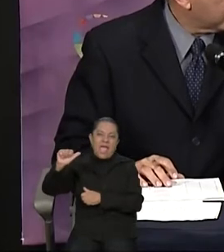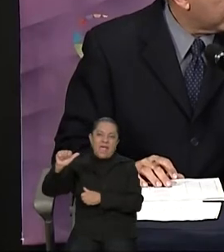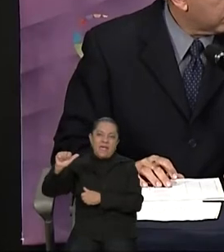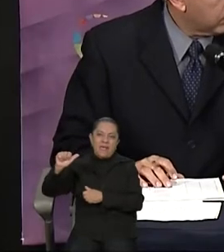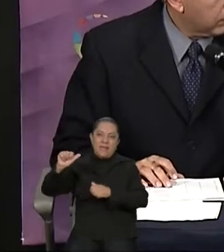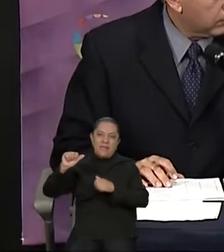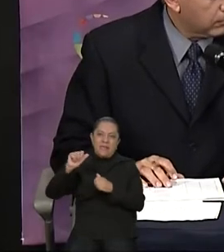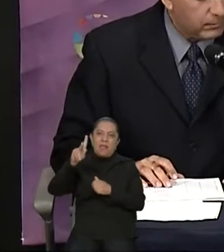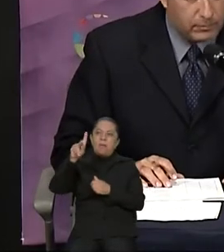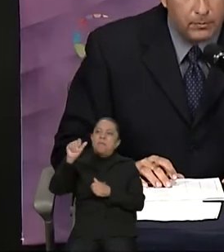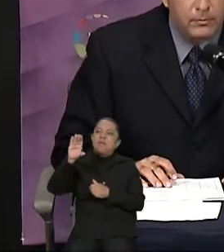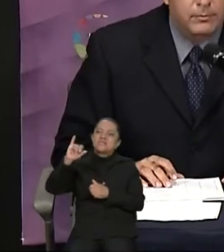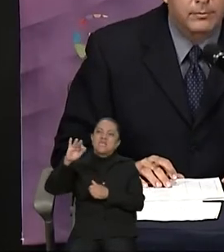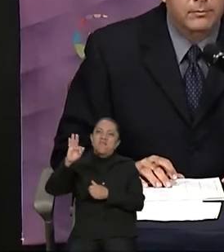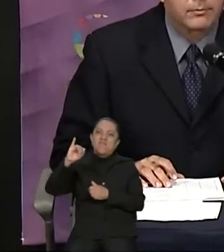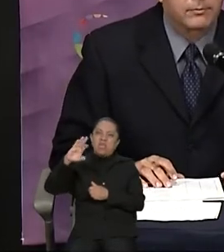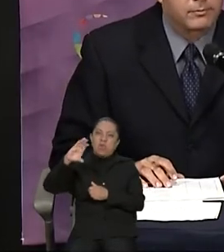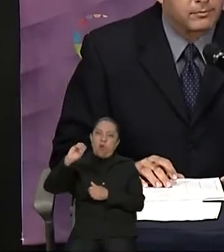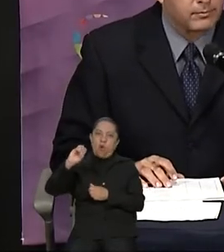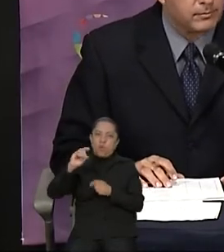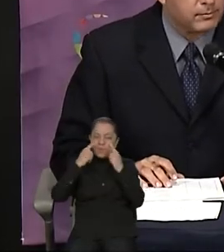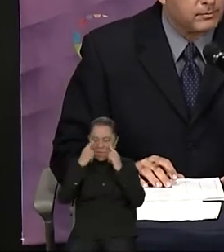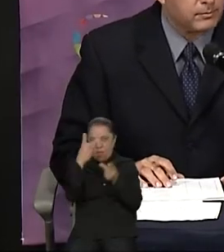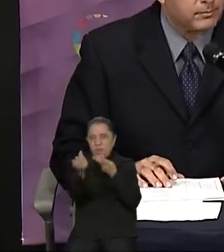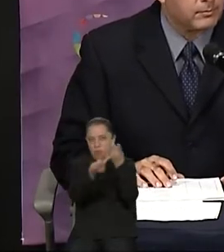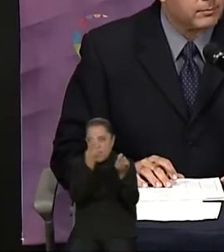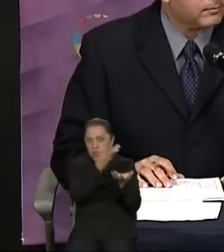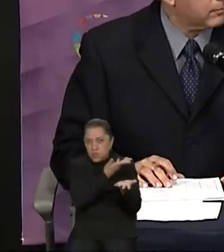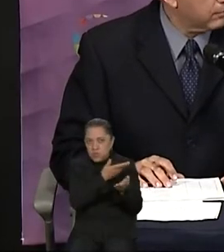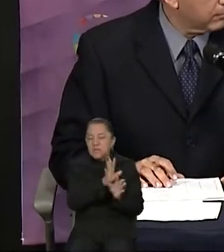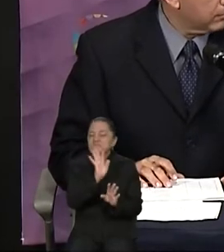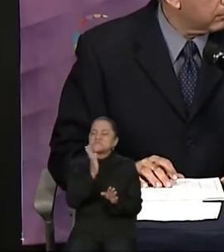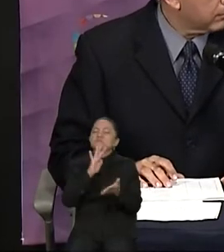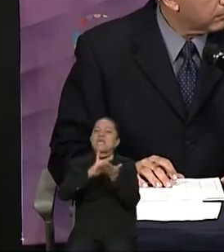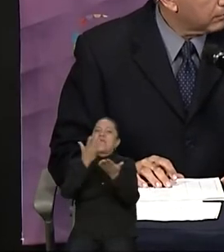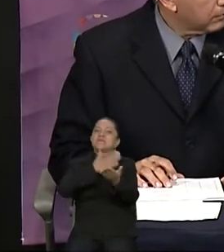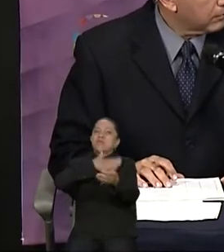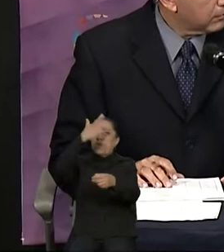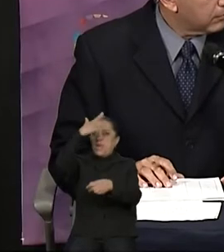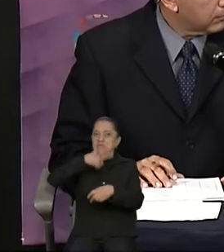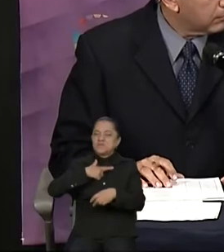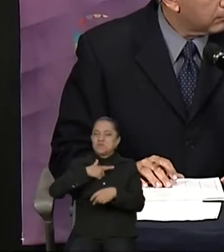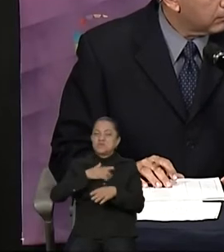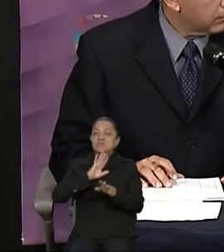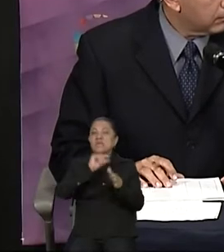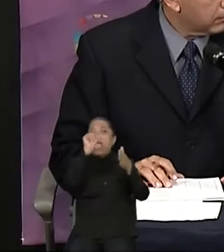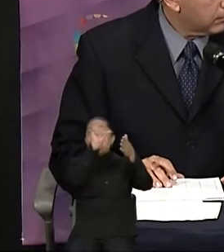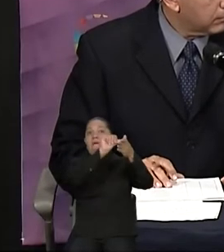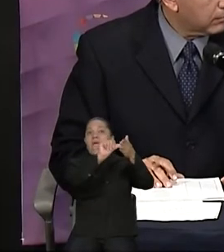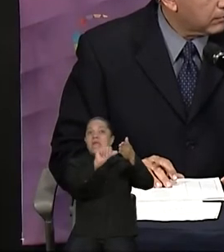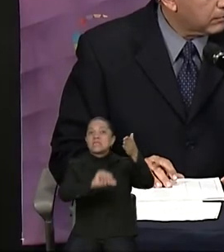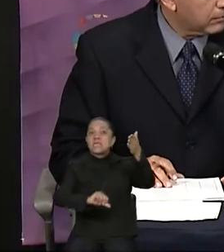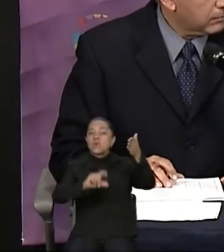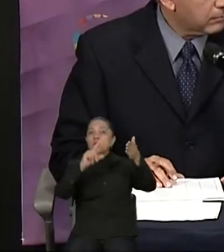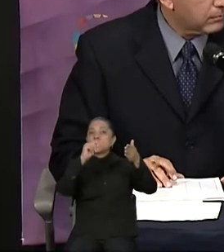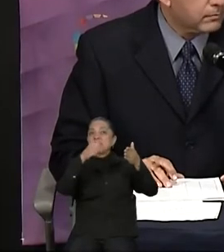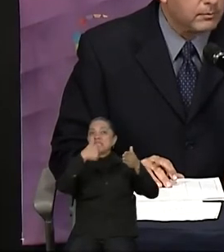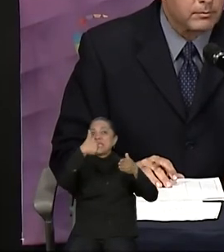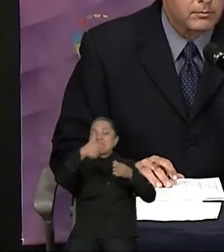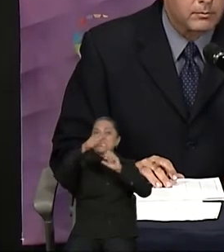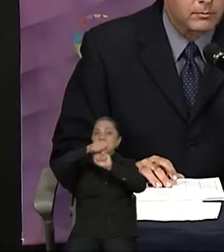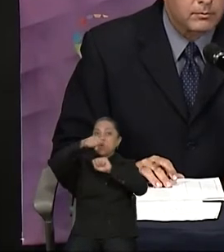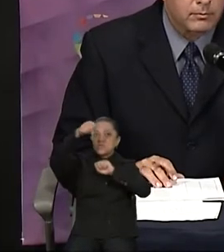con su pregunta. Muchas gracias. Buenas noches. El artículo 76 de la Constitución Mexicana